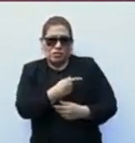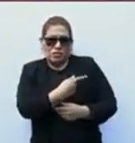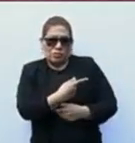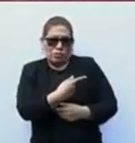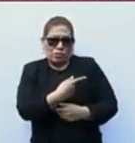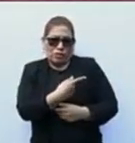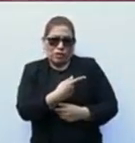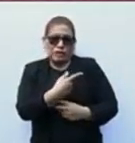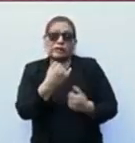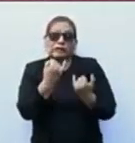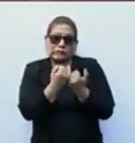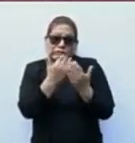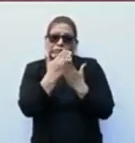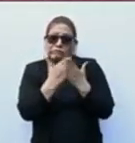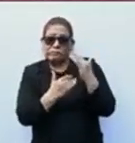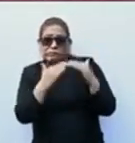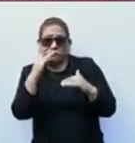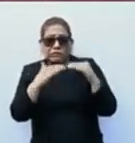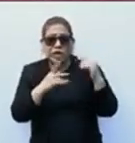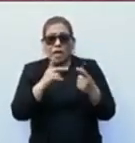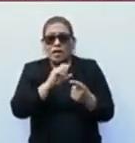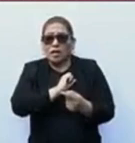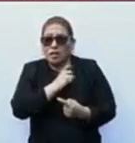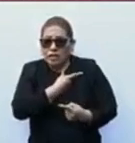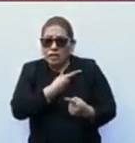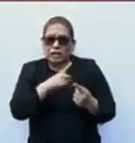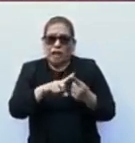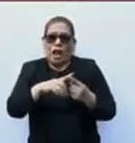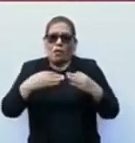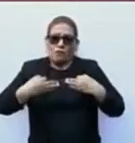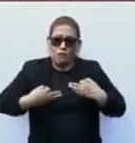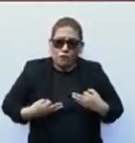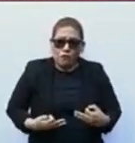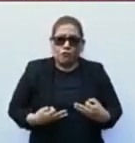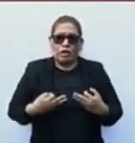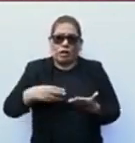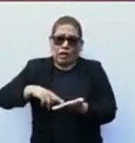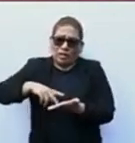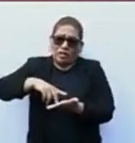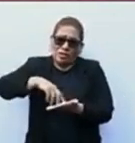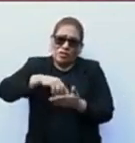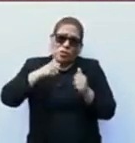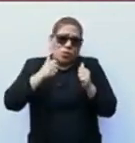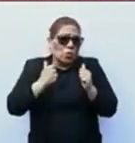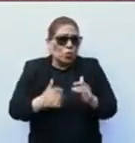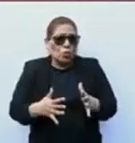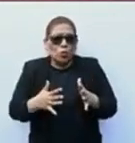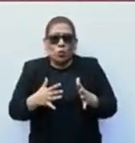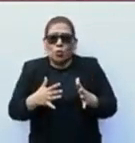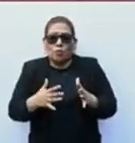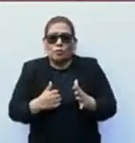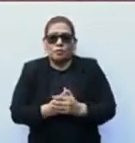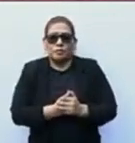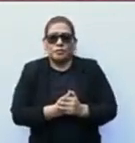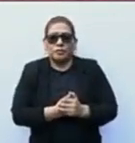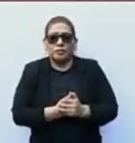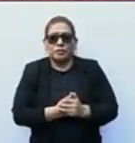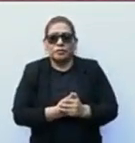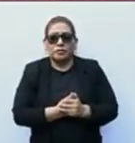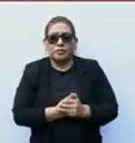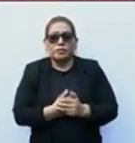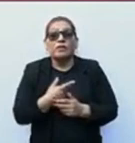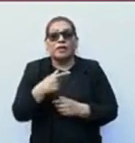consecuencias en el estado de salud y el estado físico de las personas. Y me da mucho gusto verlos